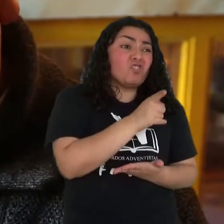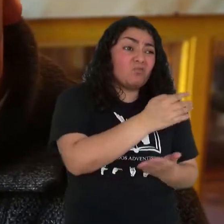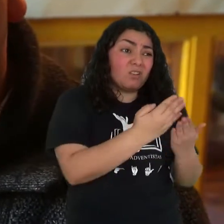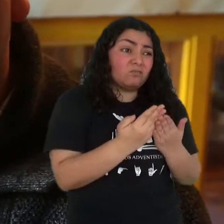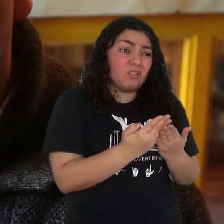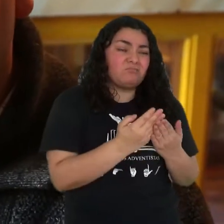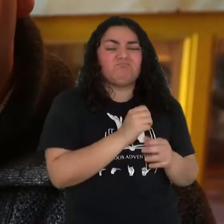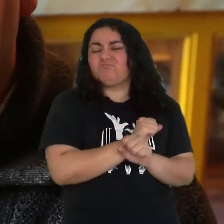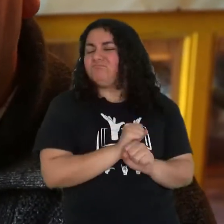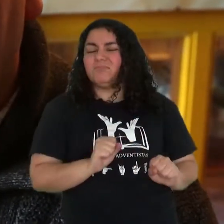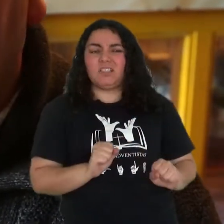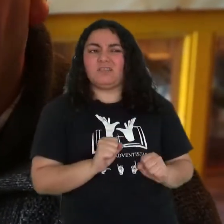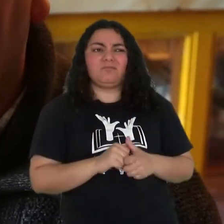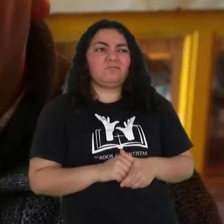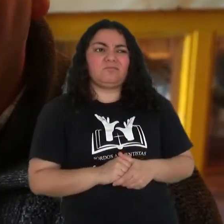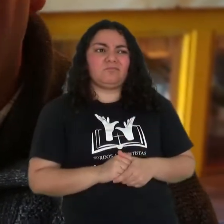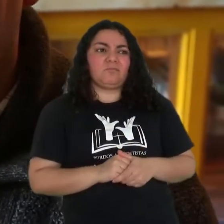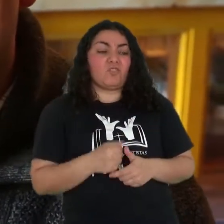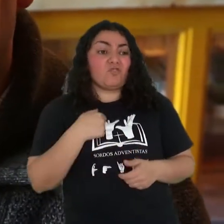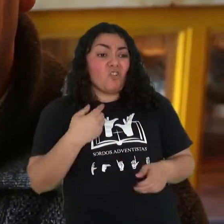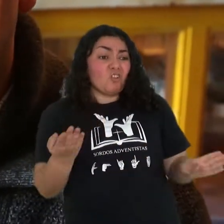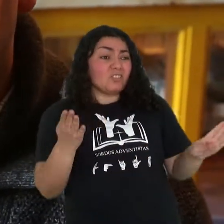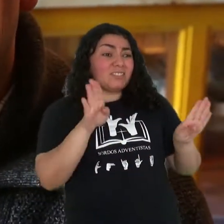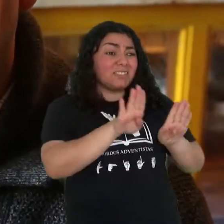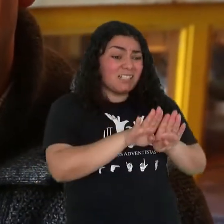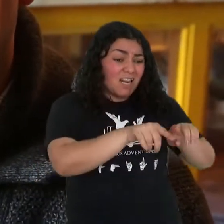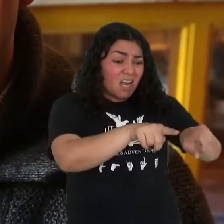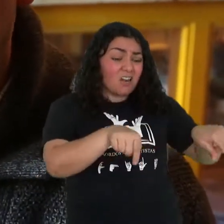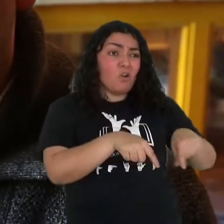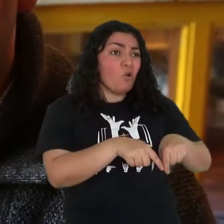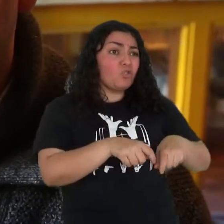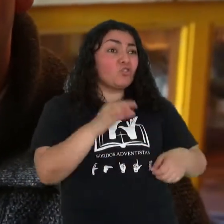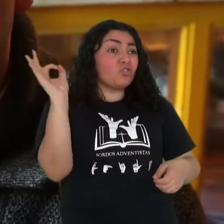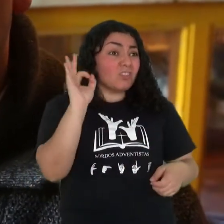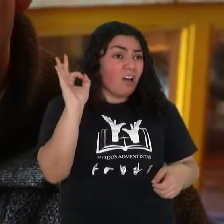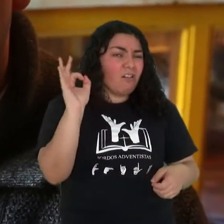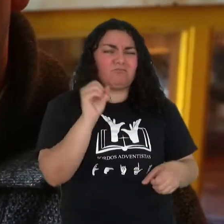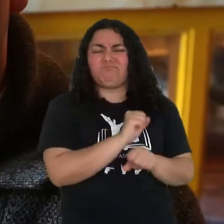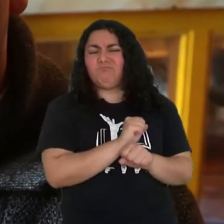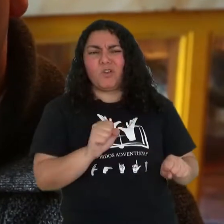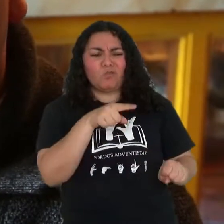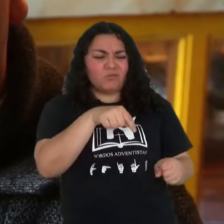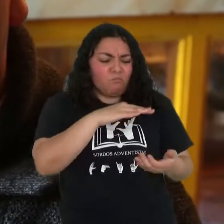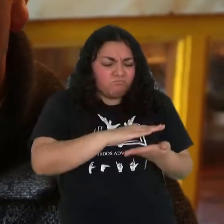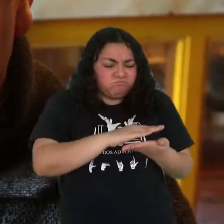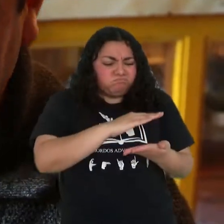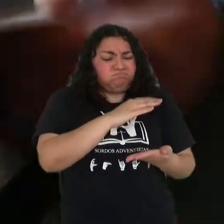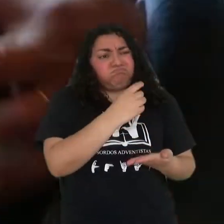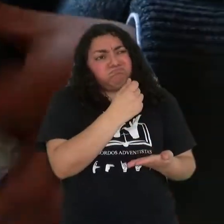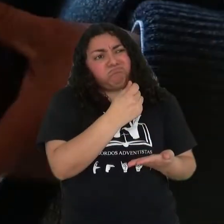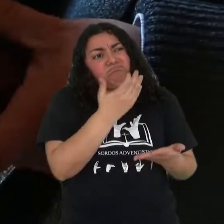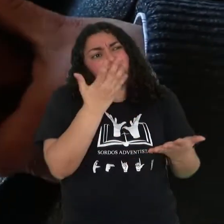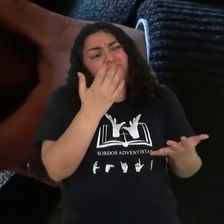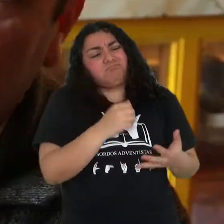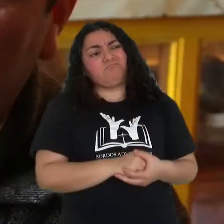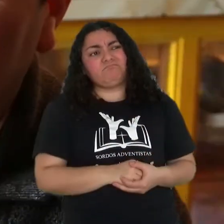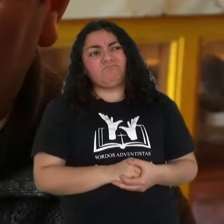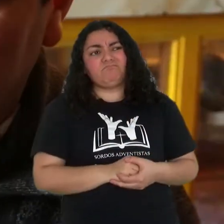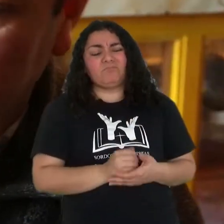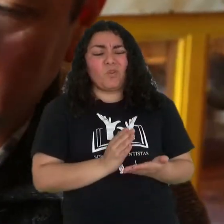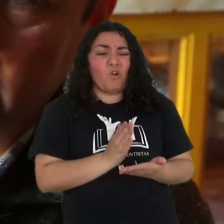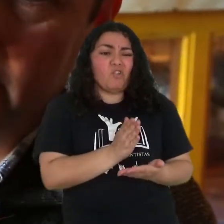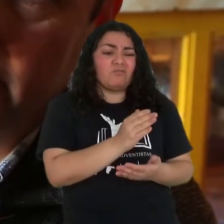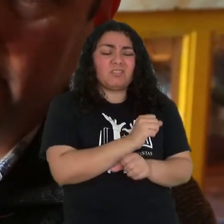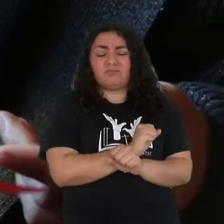más estudios bíblicos porque yo no puedo cerrar el día sábado. Es el día que más vendo. No voy a